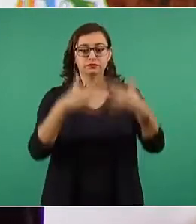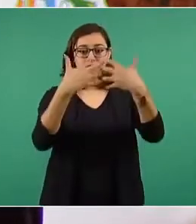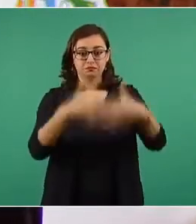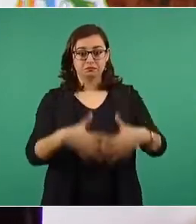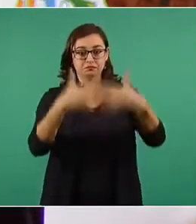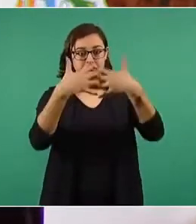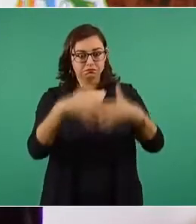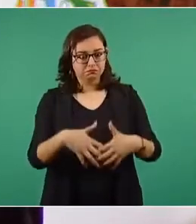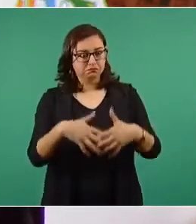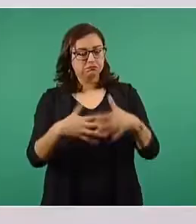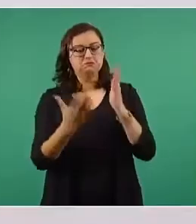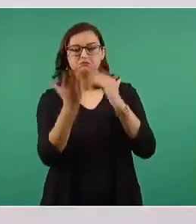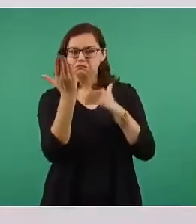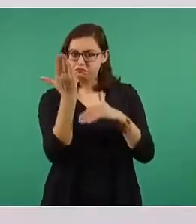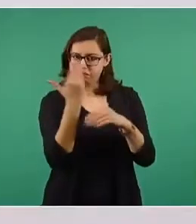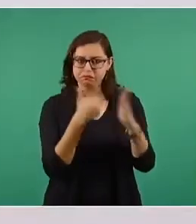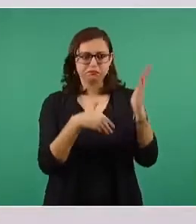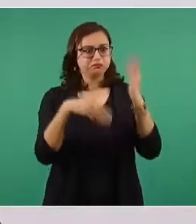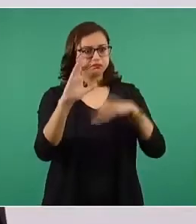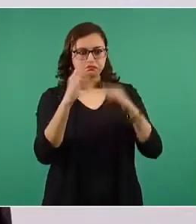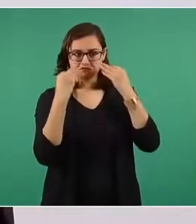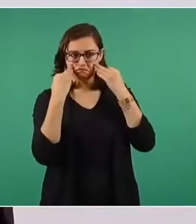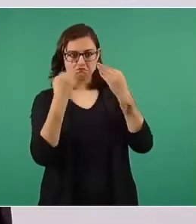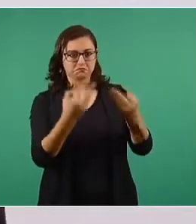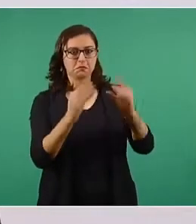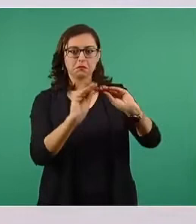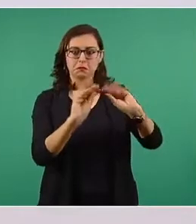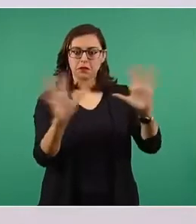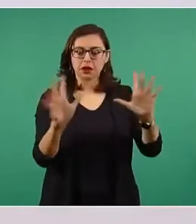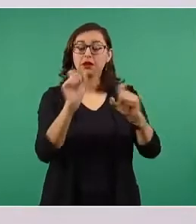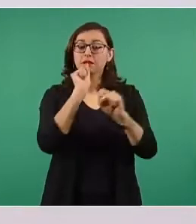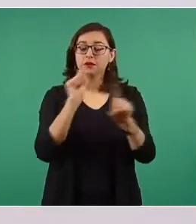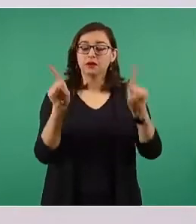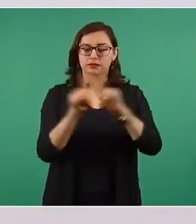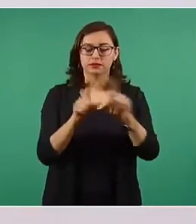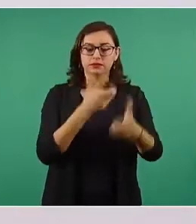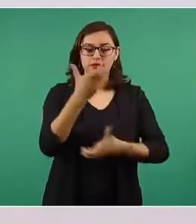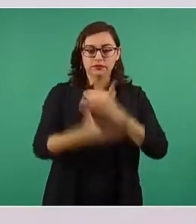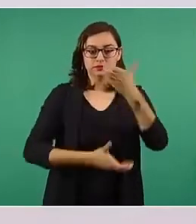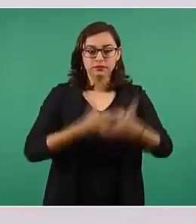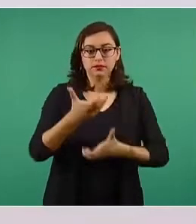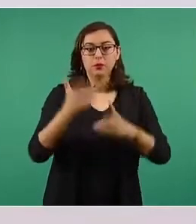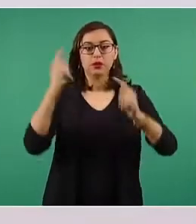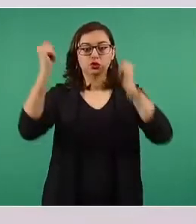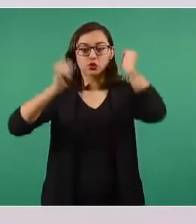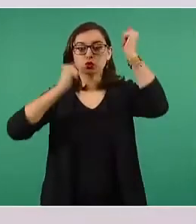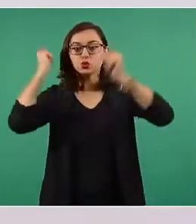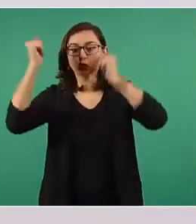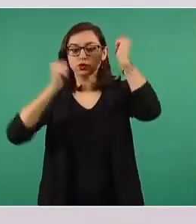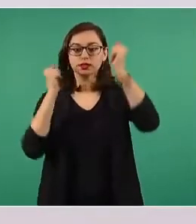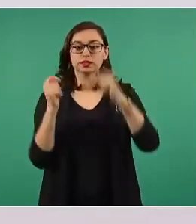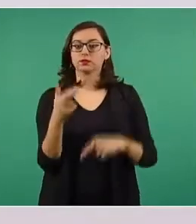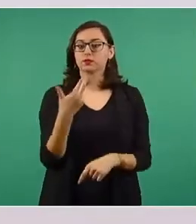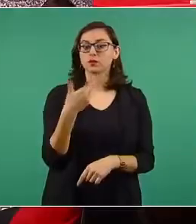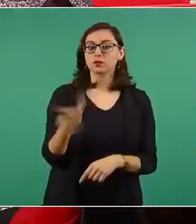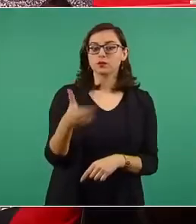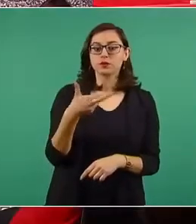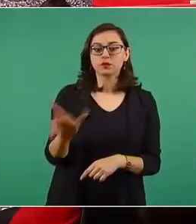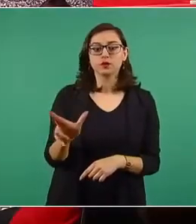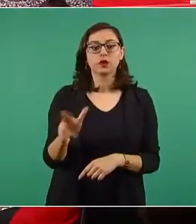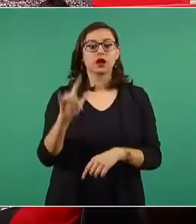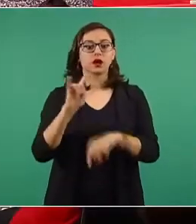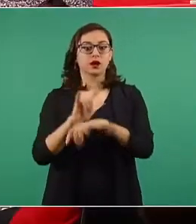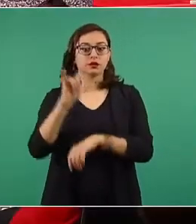franco recuperación y lo mismo el comercio, el turismo, los restaurantes, la